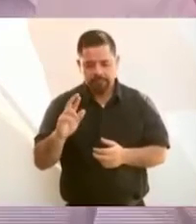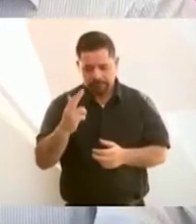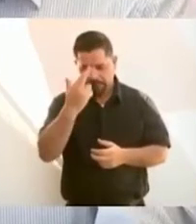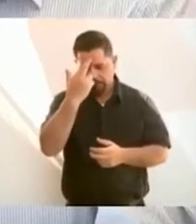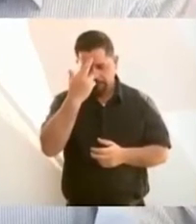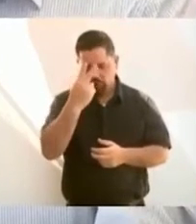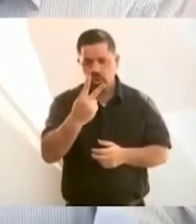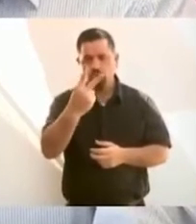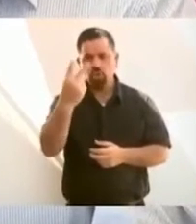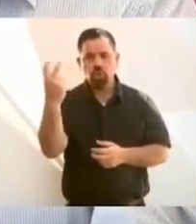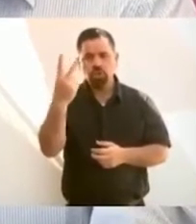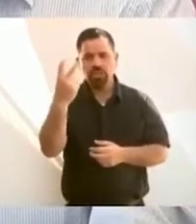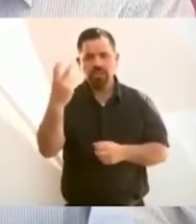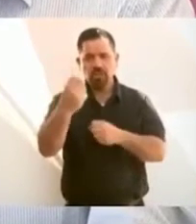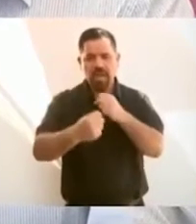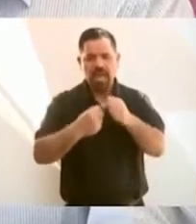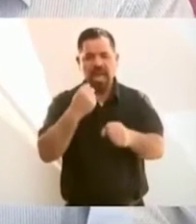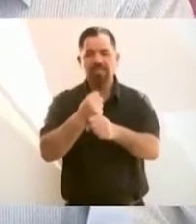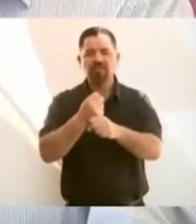independencia.